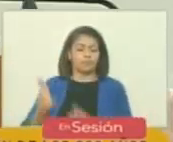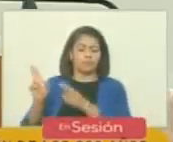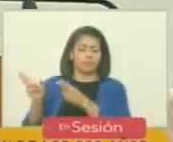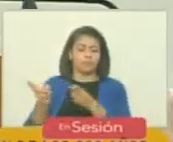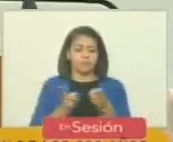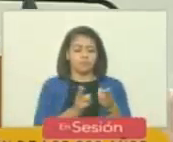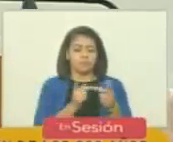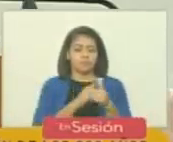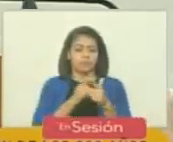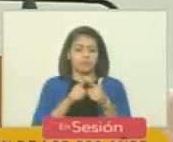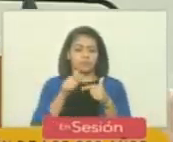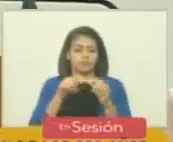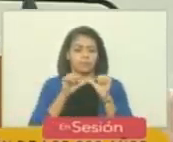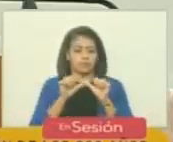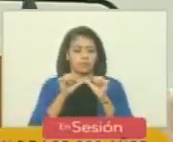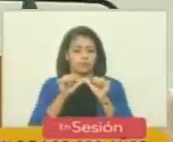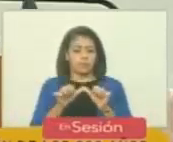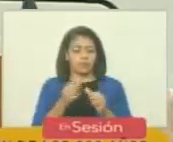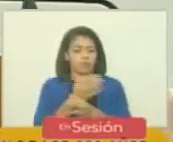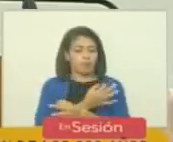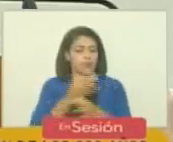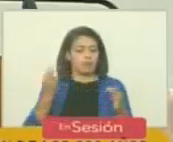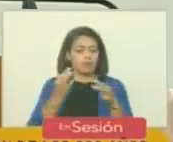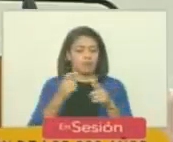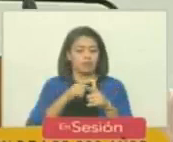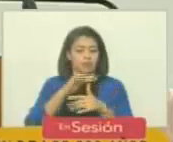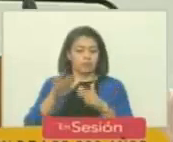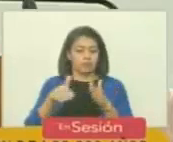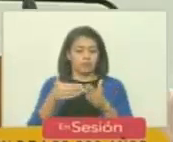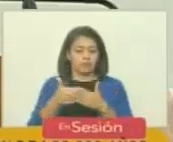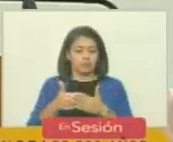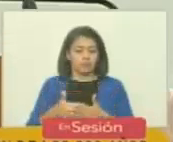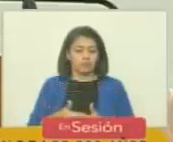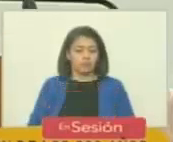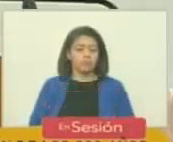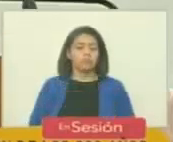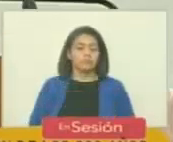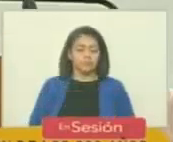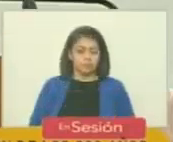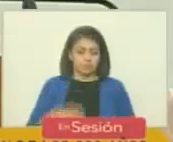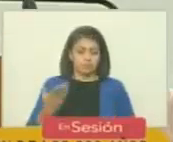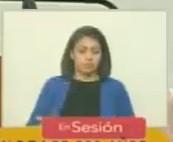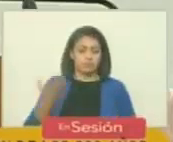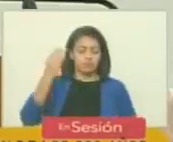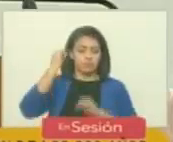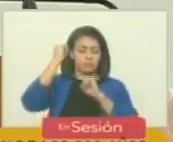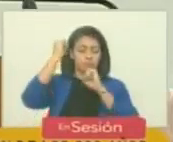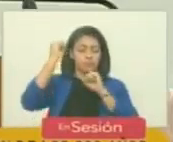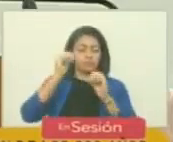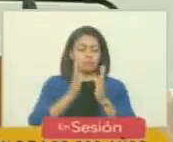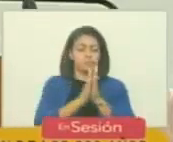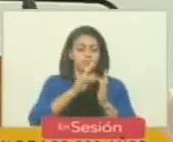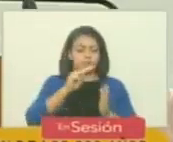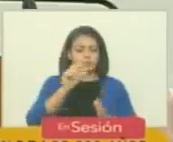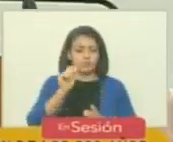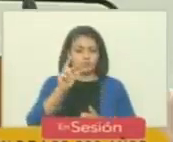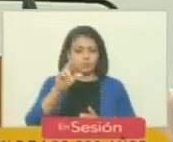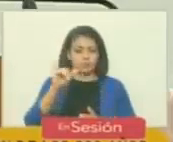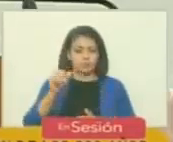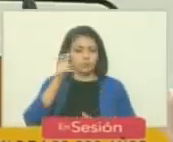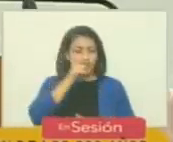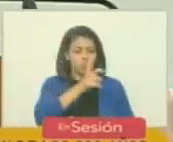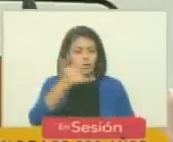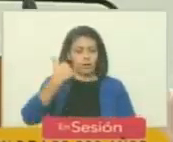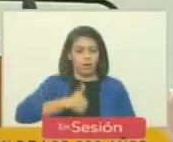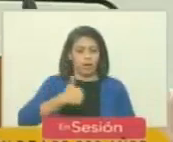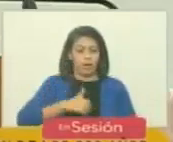a que entonces mantengamos intactos tan altas glorias que viva el general San Martín que viva el pueblo